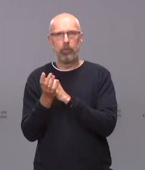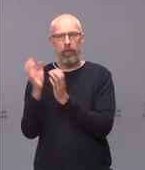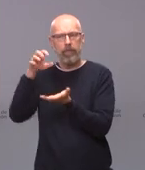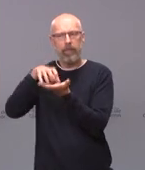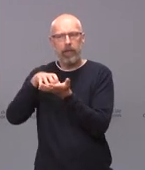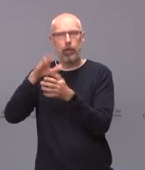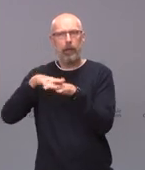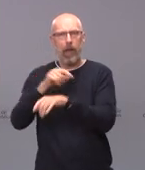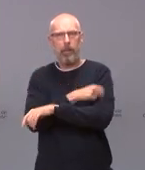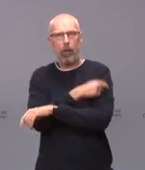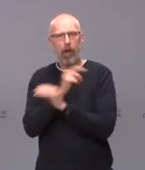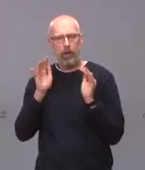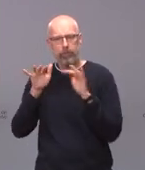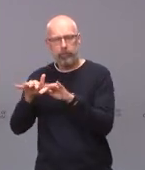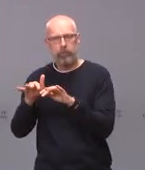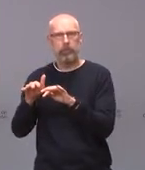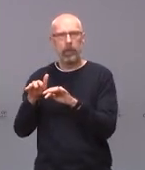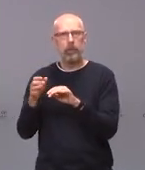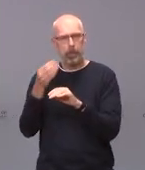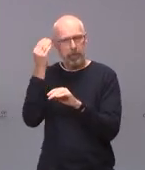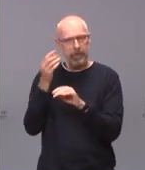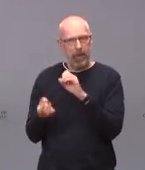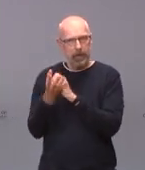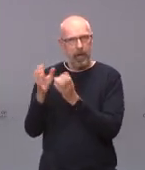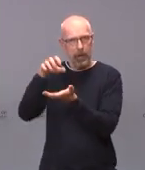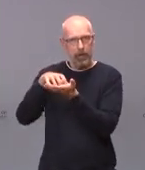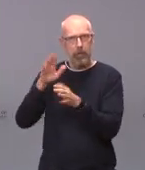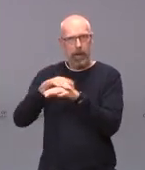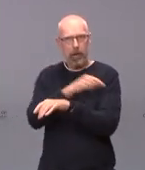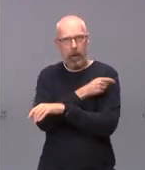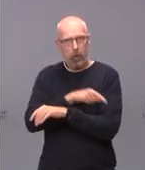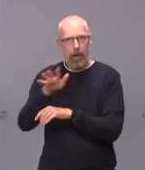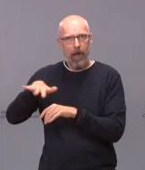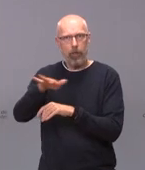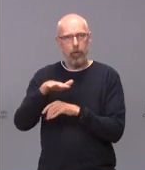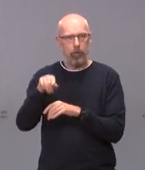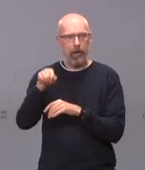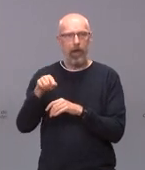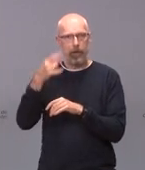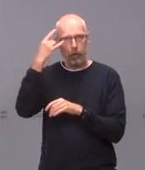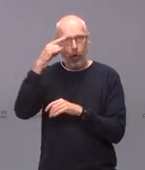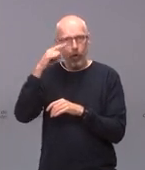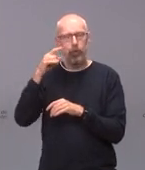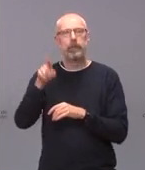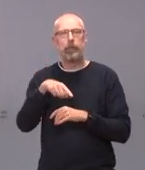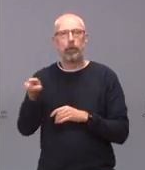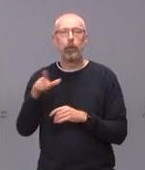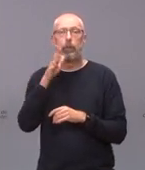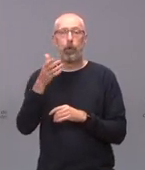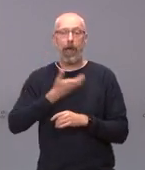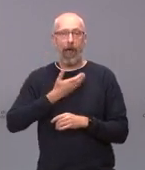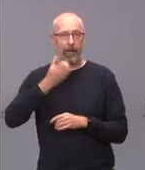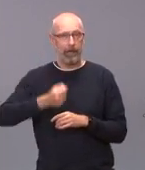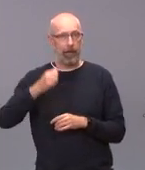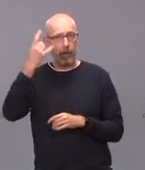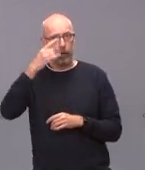y queríamos a ver si lo tiene previsto y que además que le transmitiría al alcalde de la ciudad de Toro tras sus quejas por lo que considera